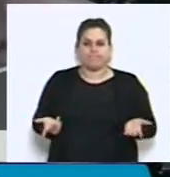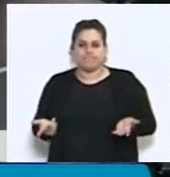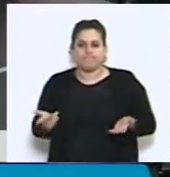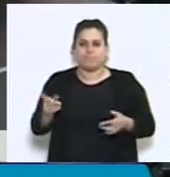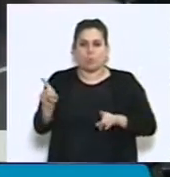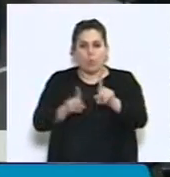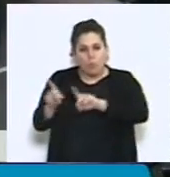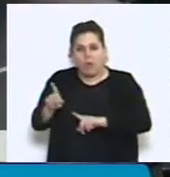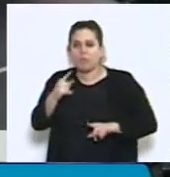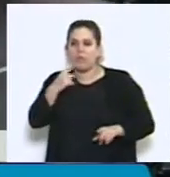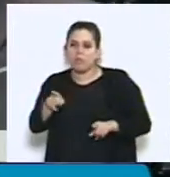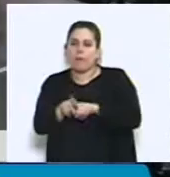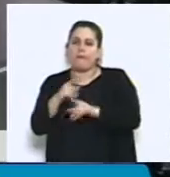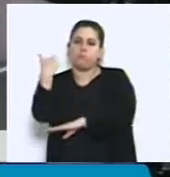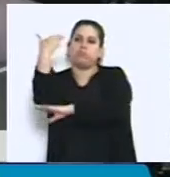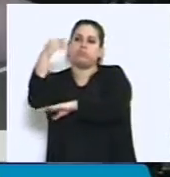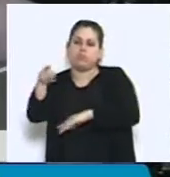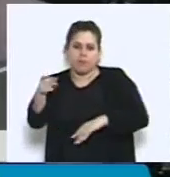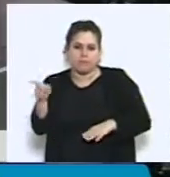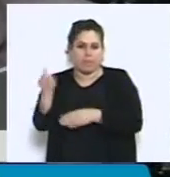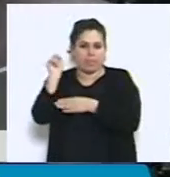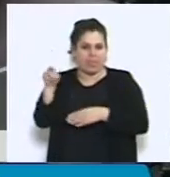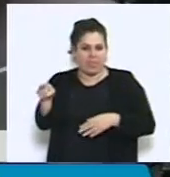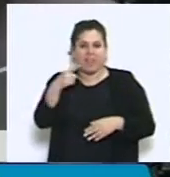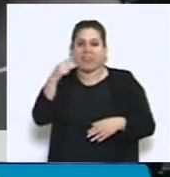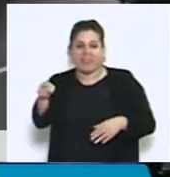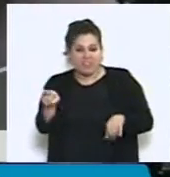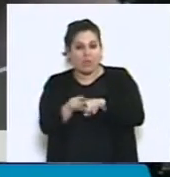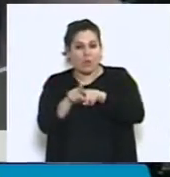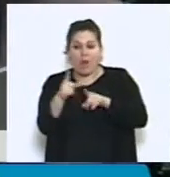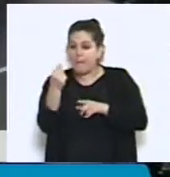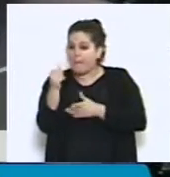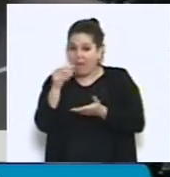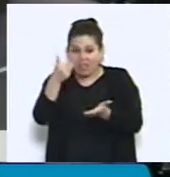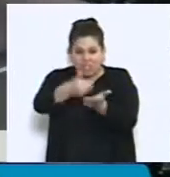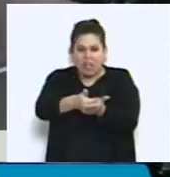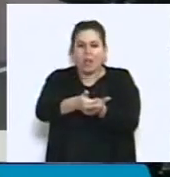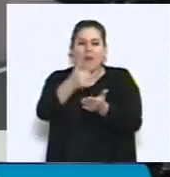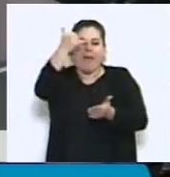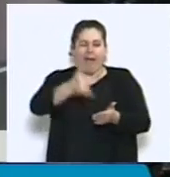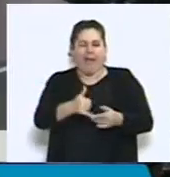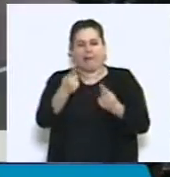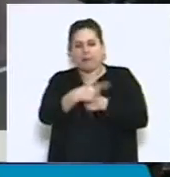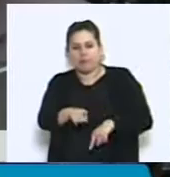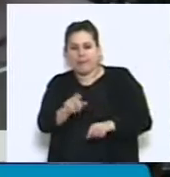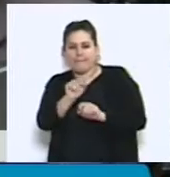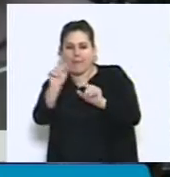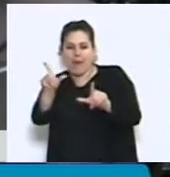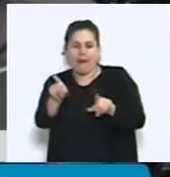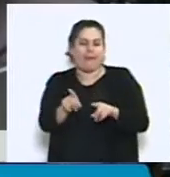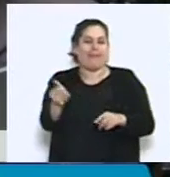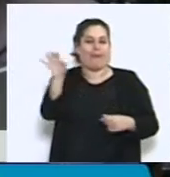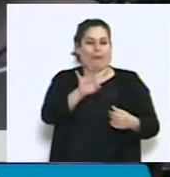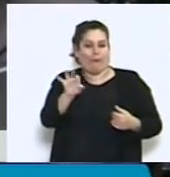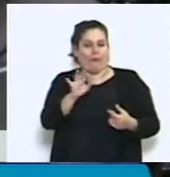sericidios en algunos discursos diciendo que con este dinero se financian actividades ilegales, o como en el